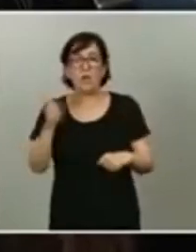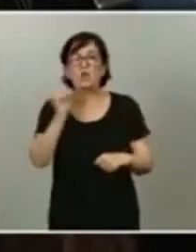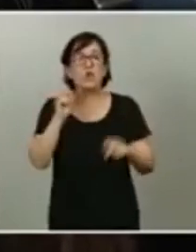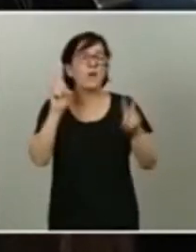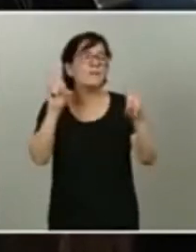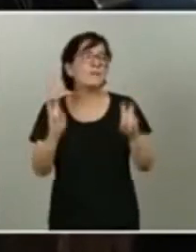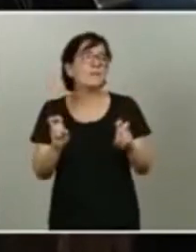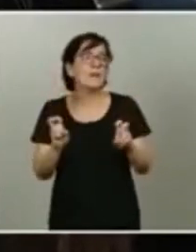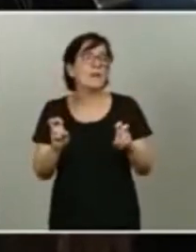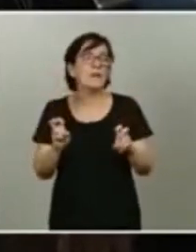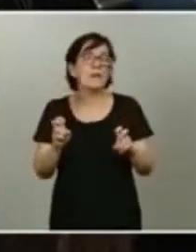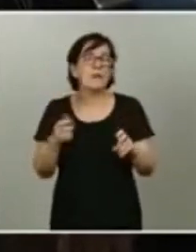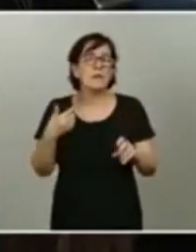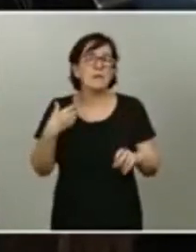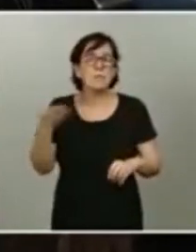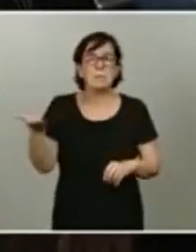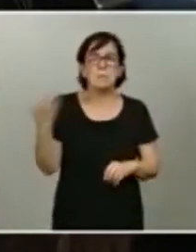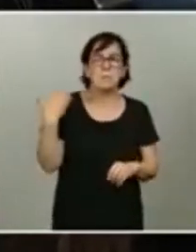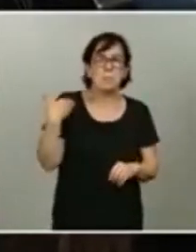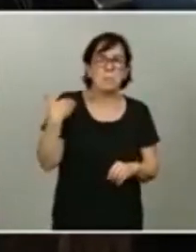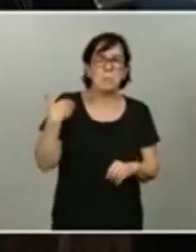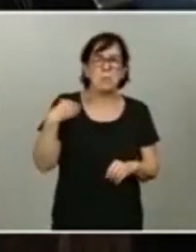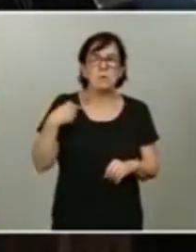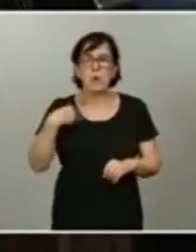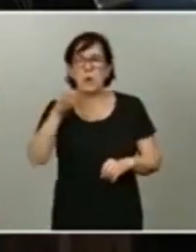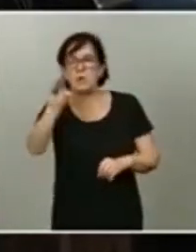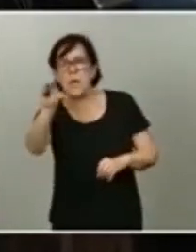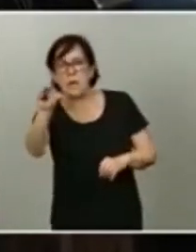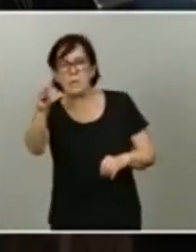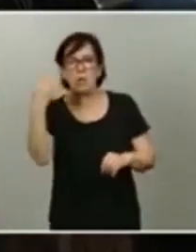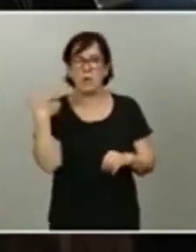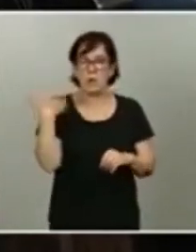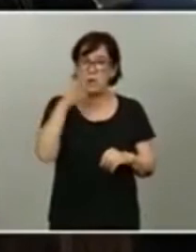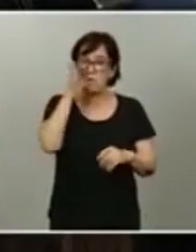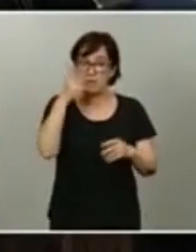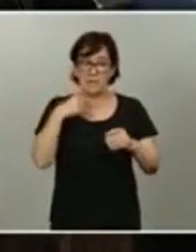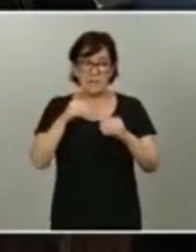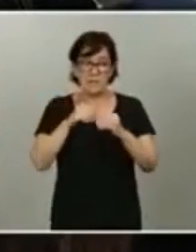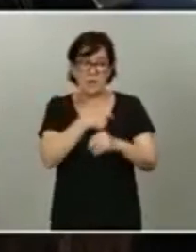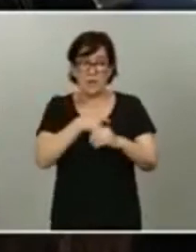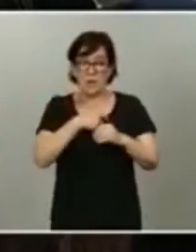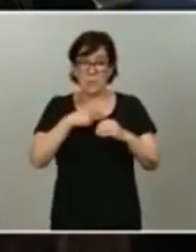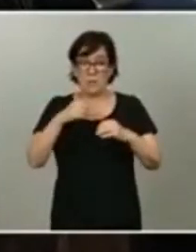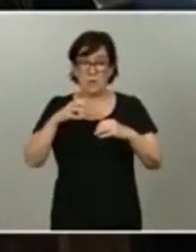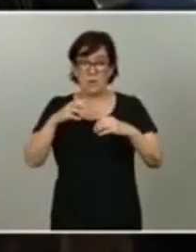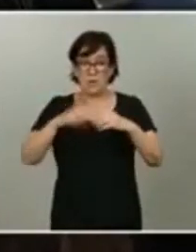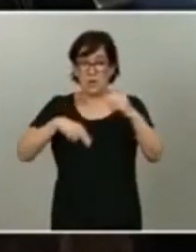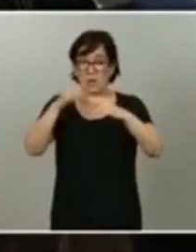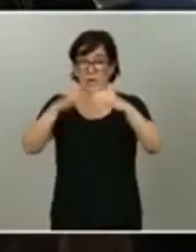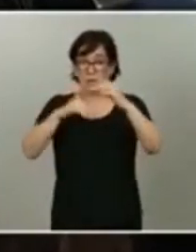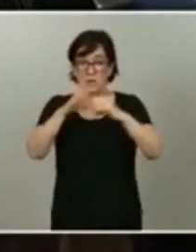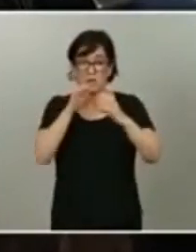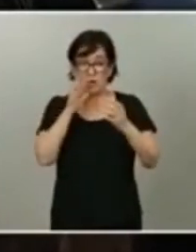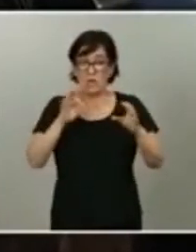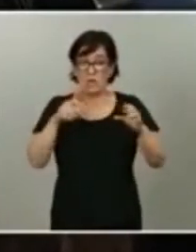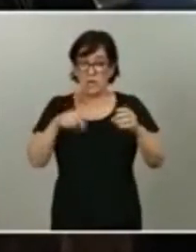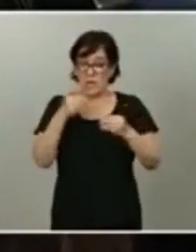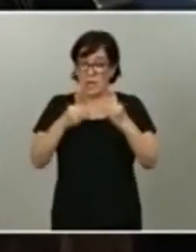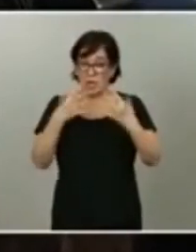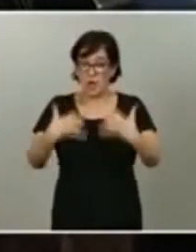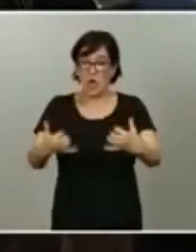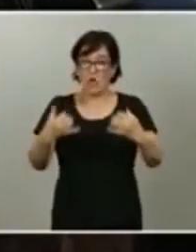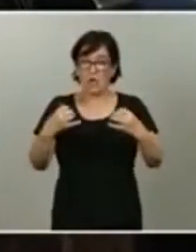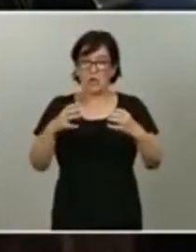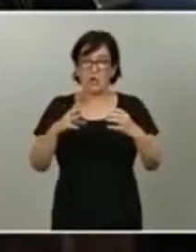llama o deja de llamar. Teniendo en cuenta que la Comisión de Reconstrucción del Congreso está llegando al momento de las conclusiones, ¿no sería un buen